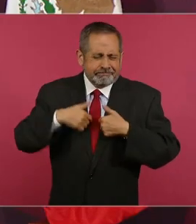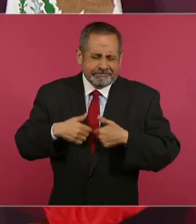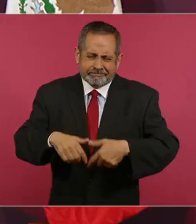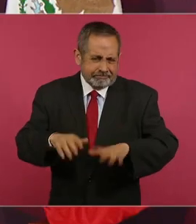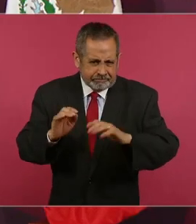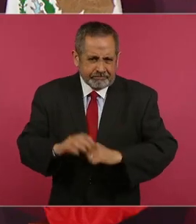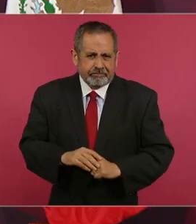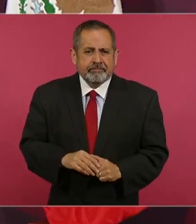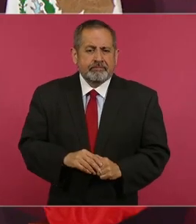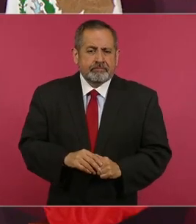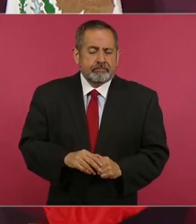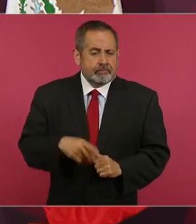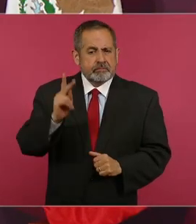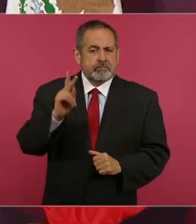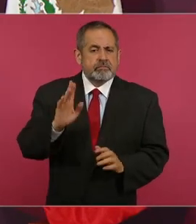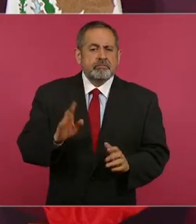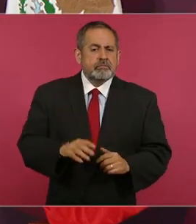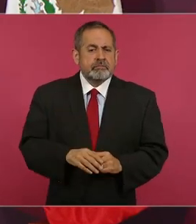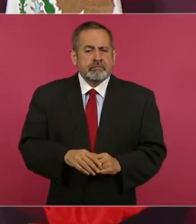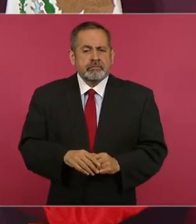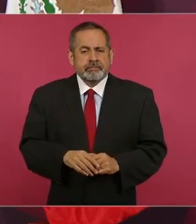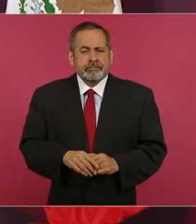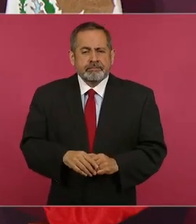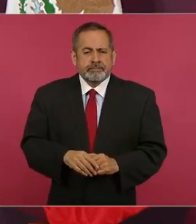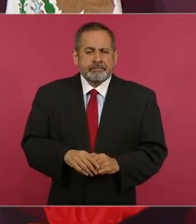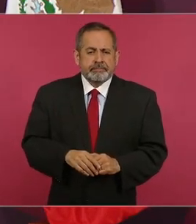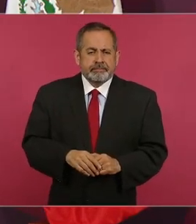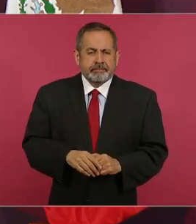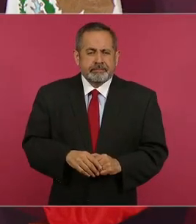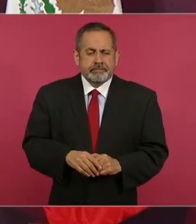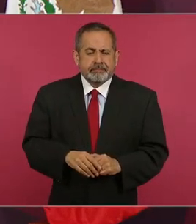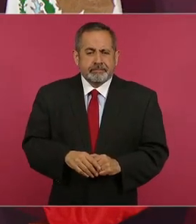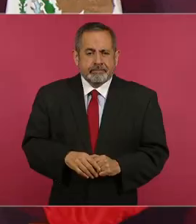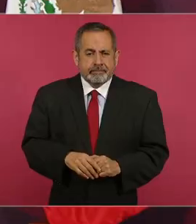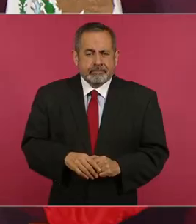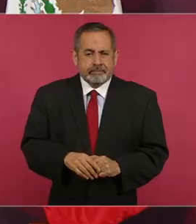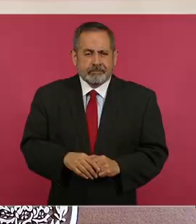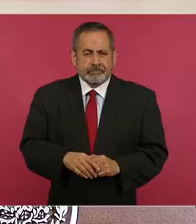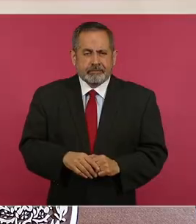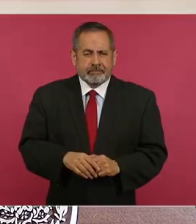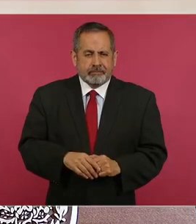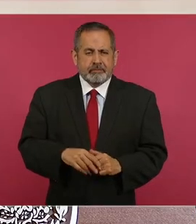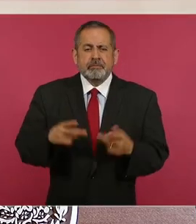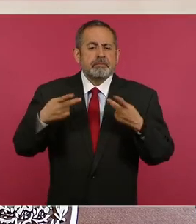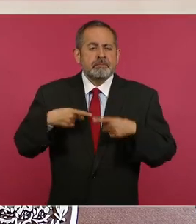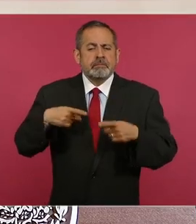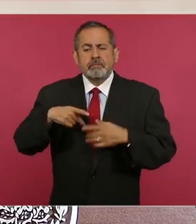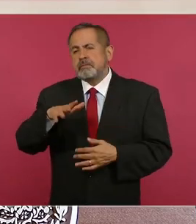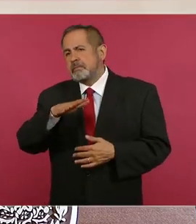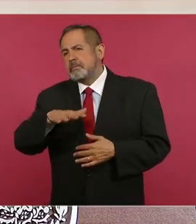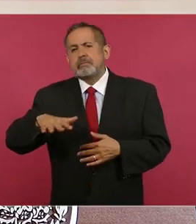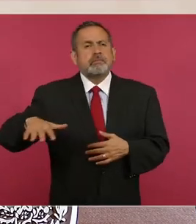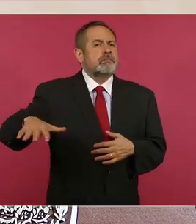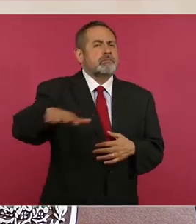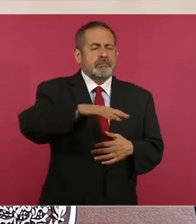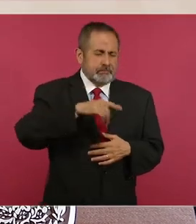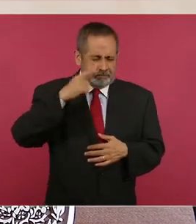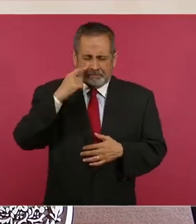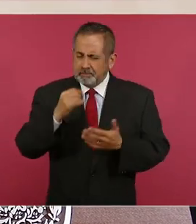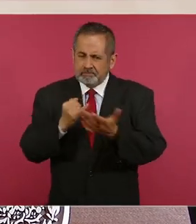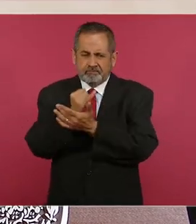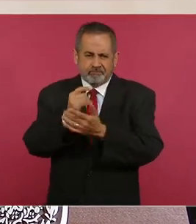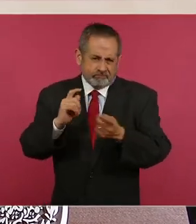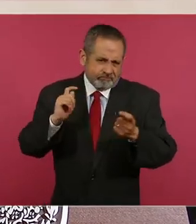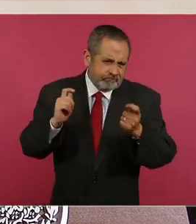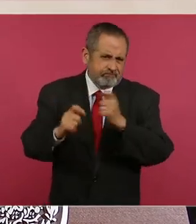pero es el pueblo el motor